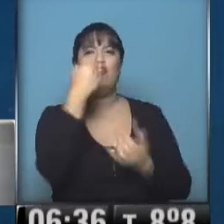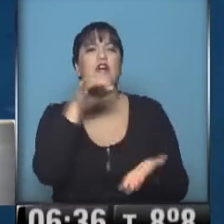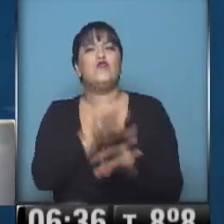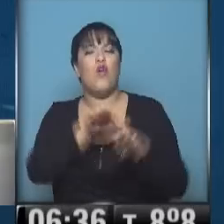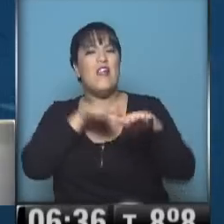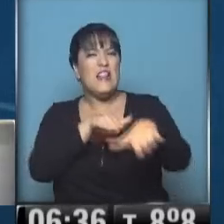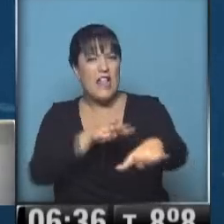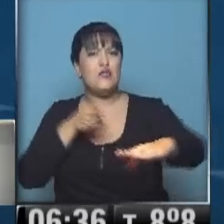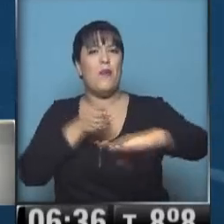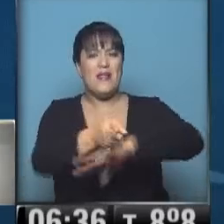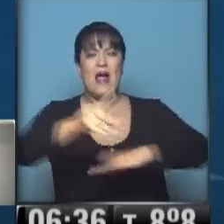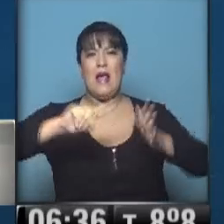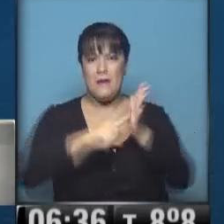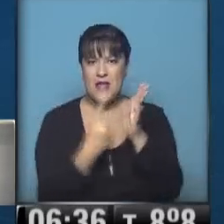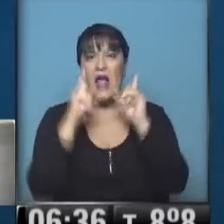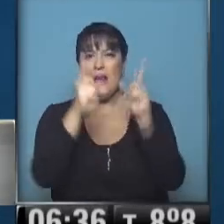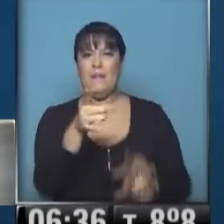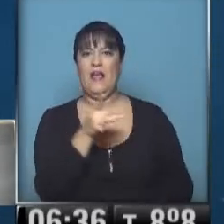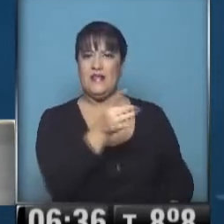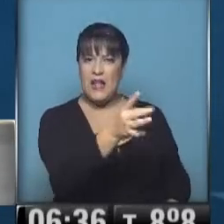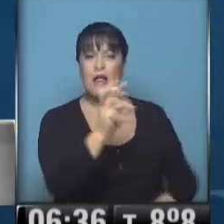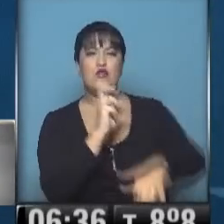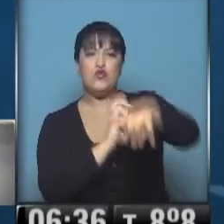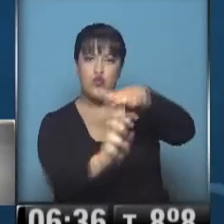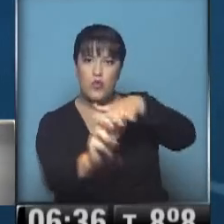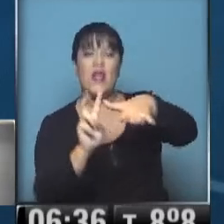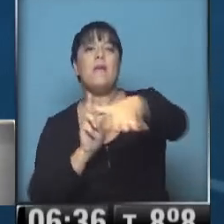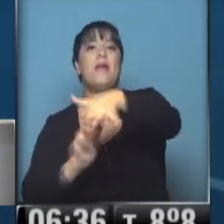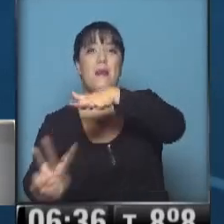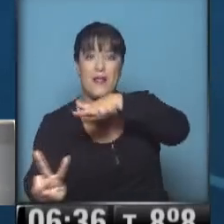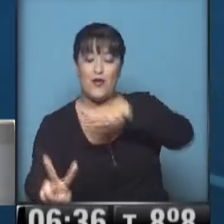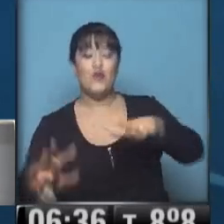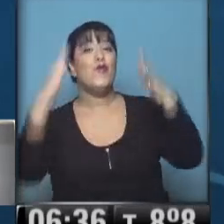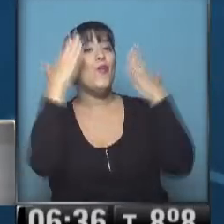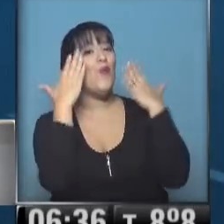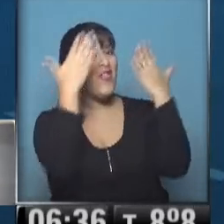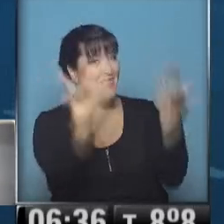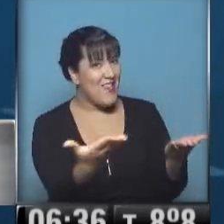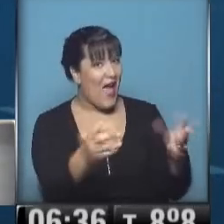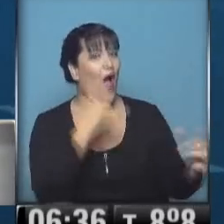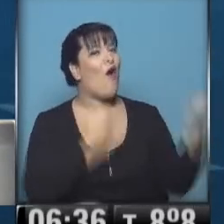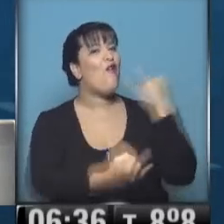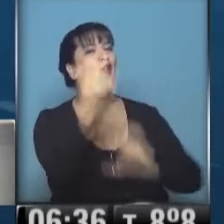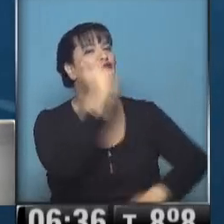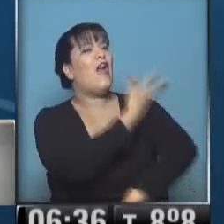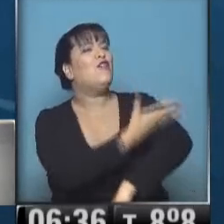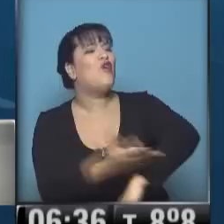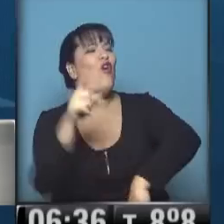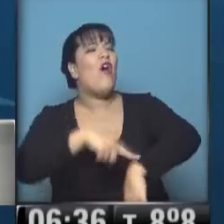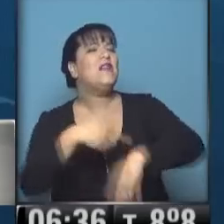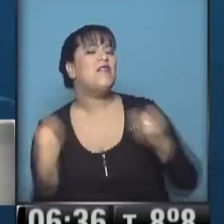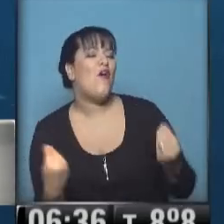el funcionamiento de los trenes, las seis líneas de subte y el premetro. Hugo, muy buen día. Contanos todo a esta hora.